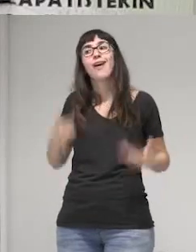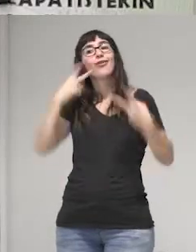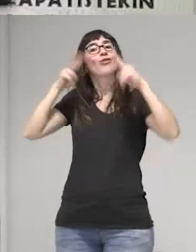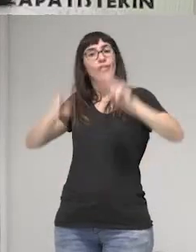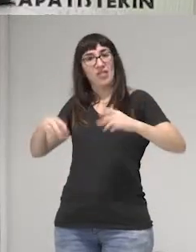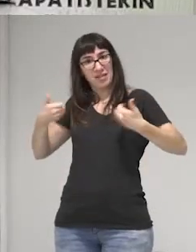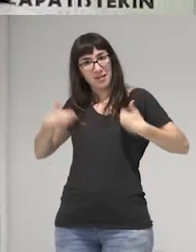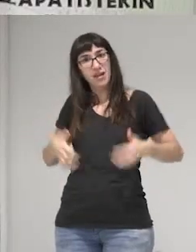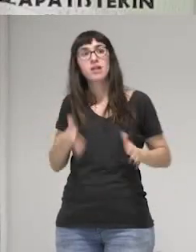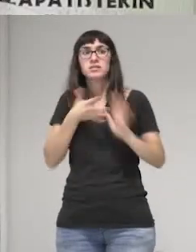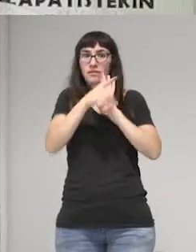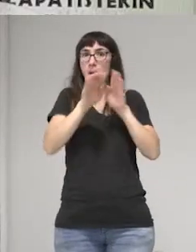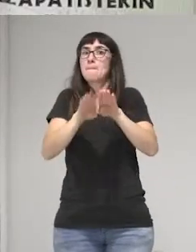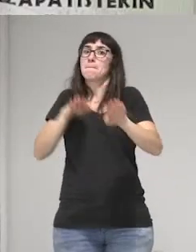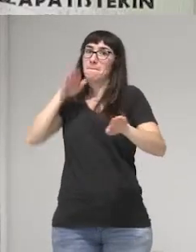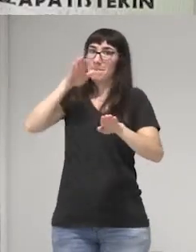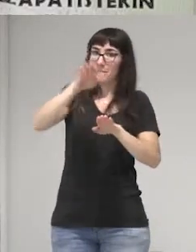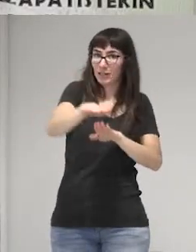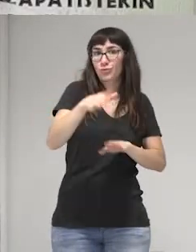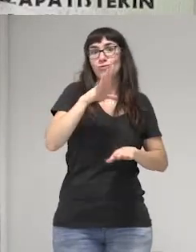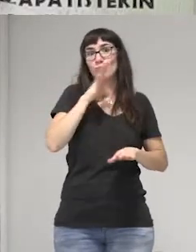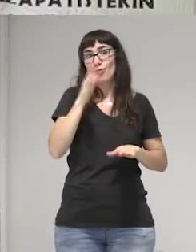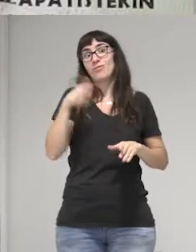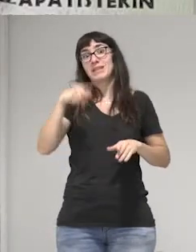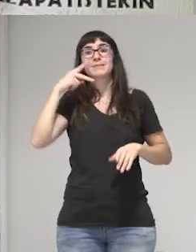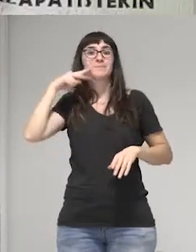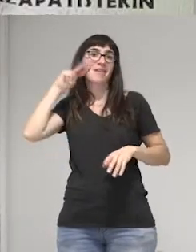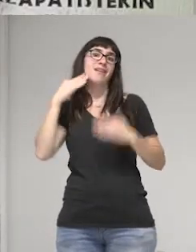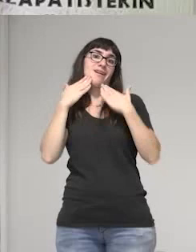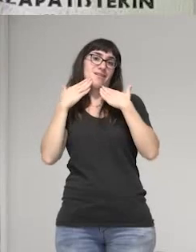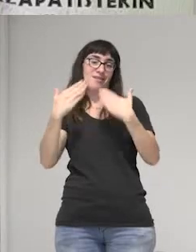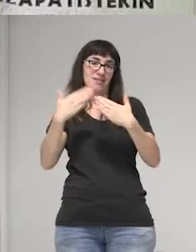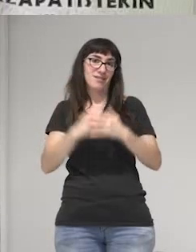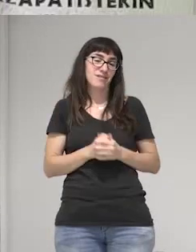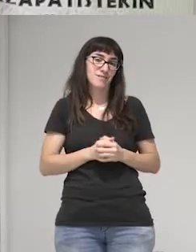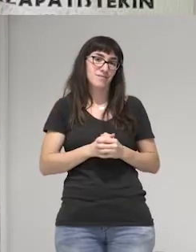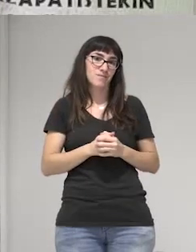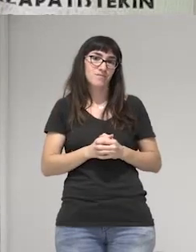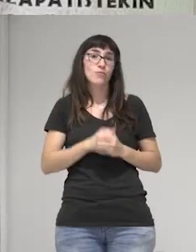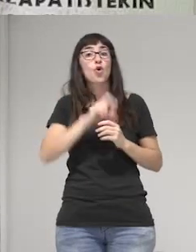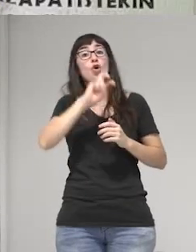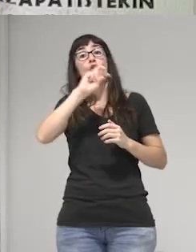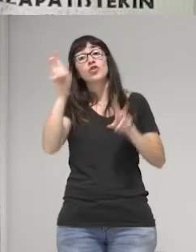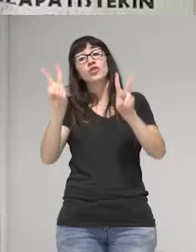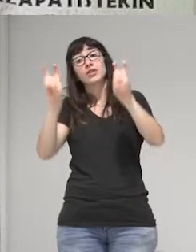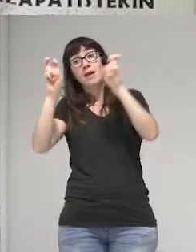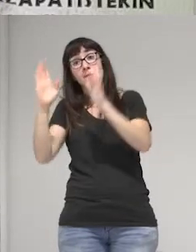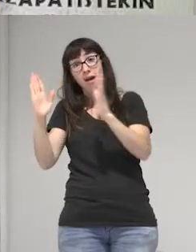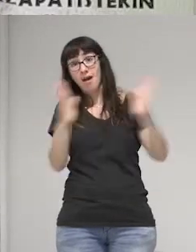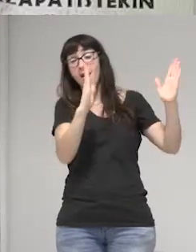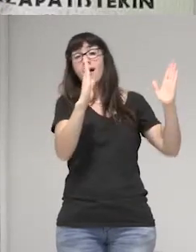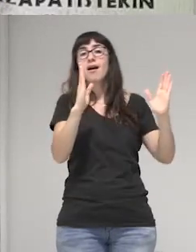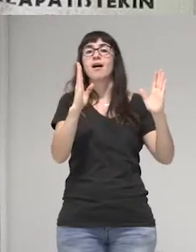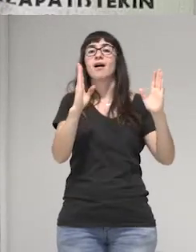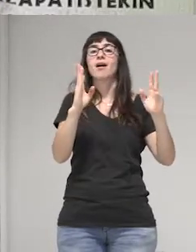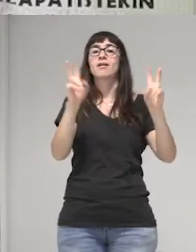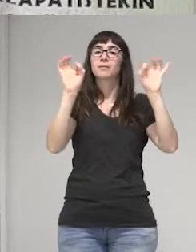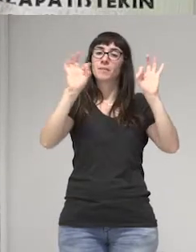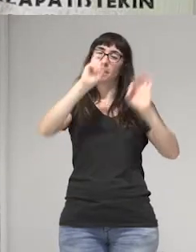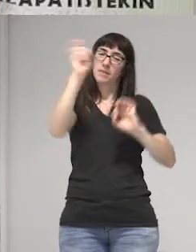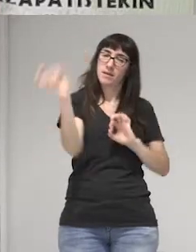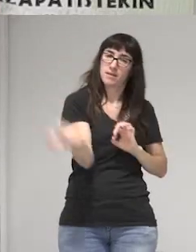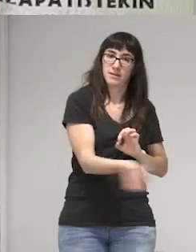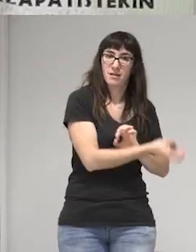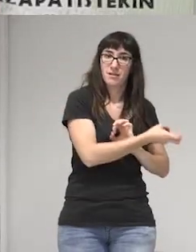paso adelante de esta experiencia que tuvimos. El otro tema es la diversidad, la ley